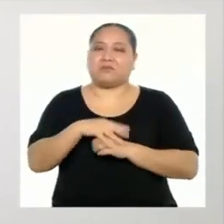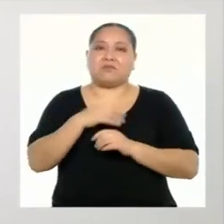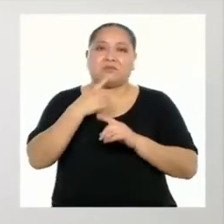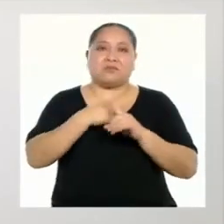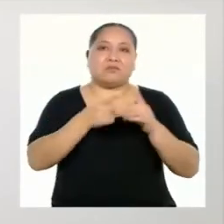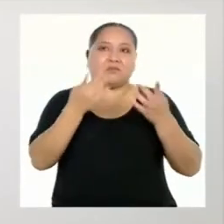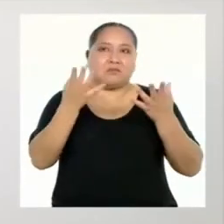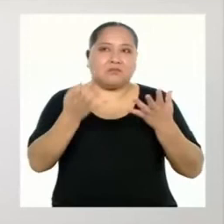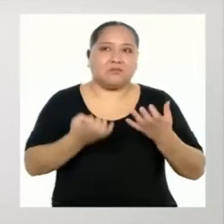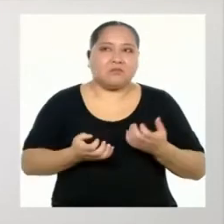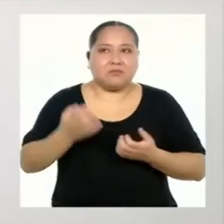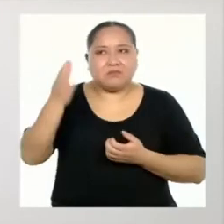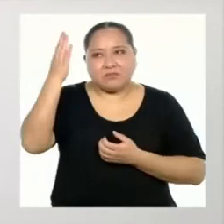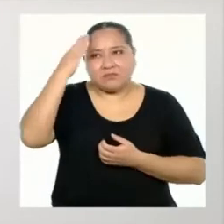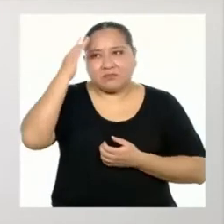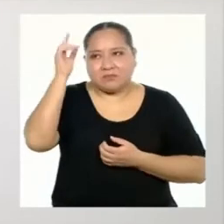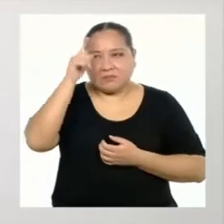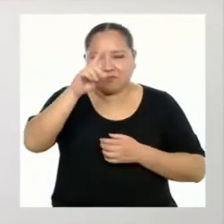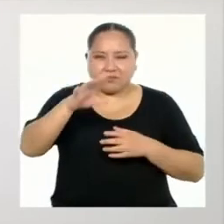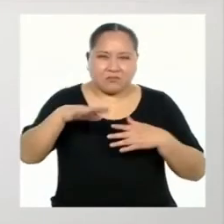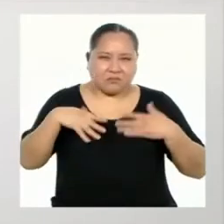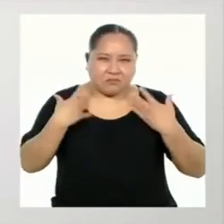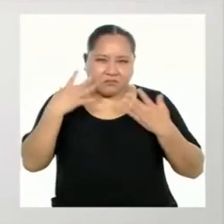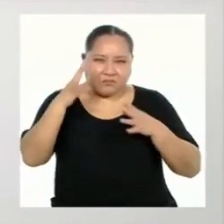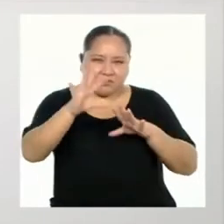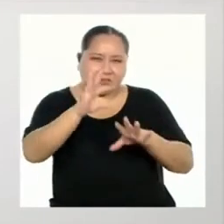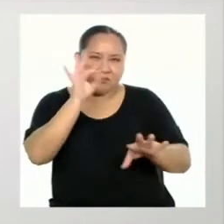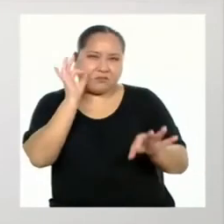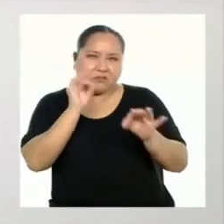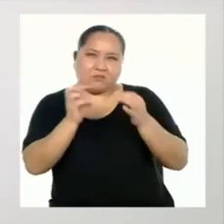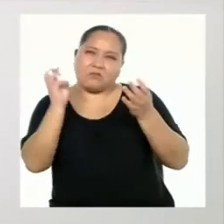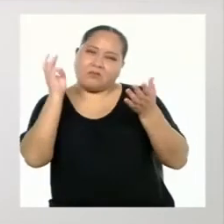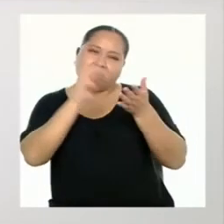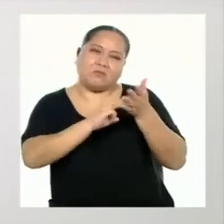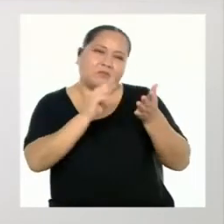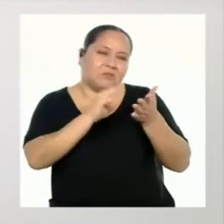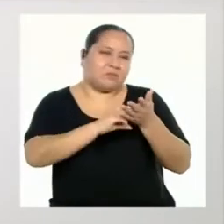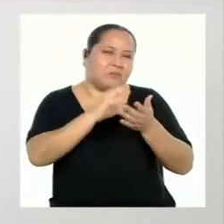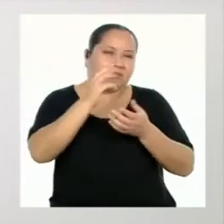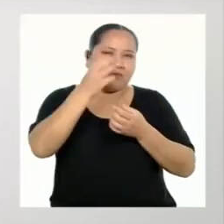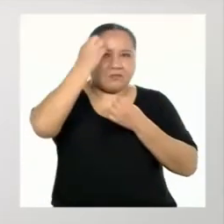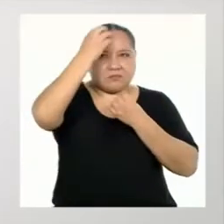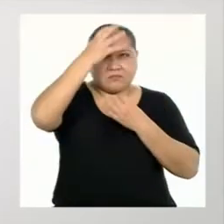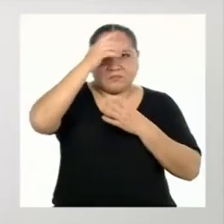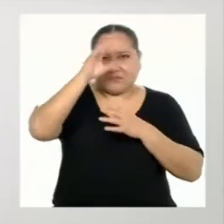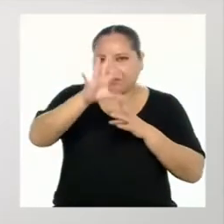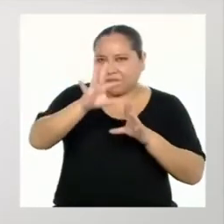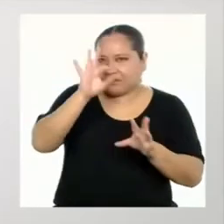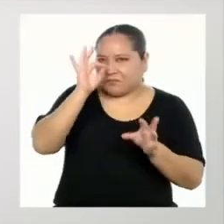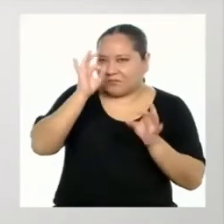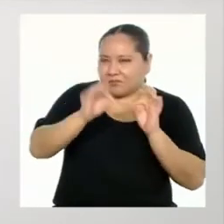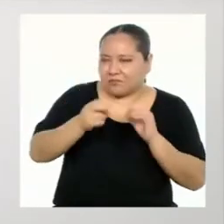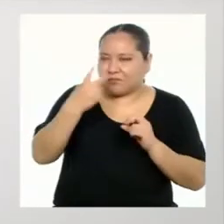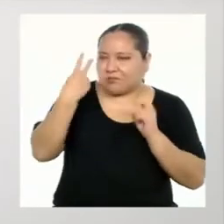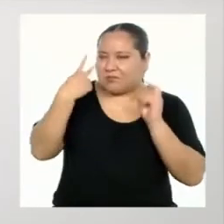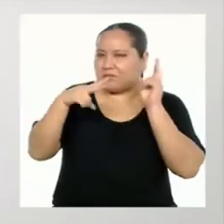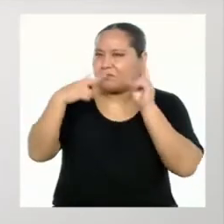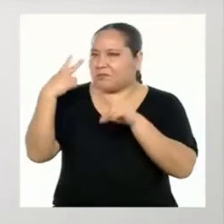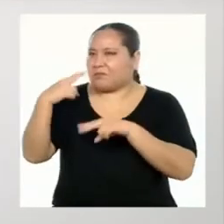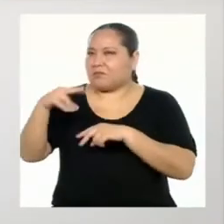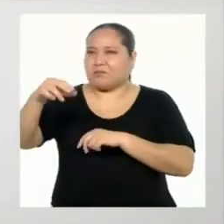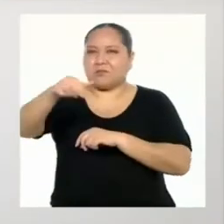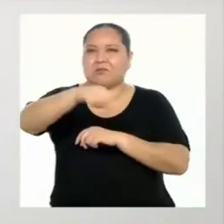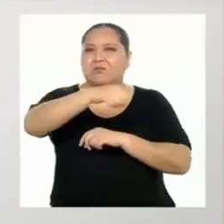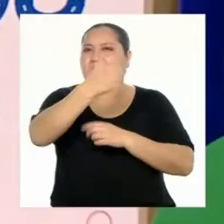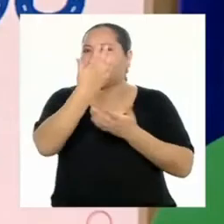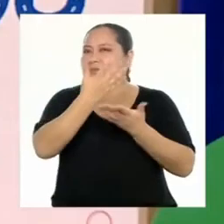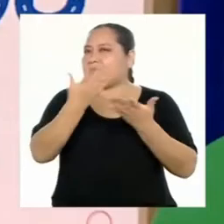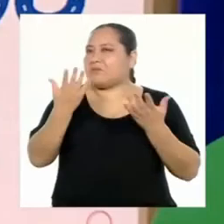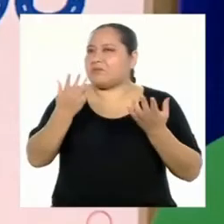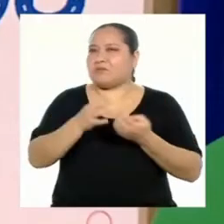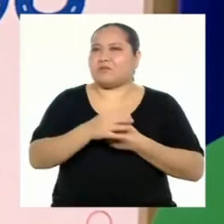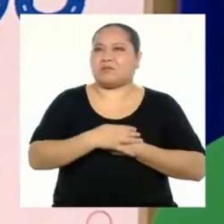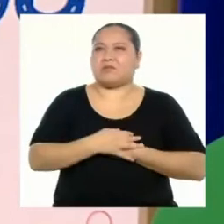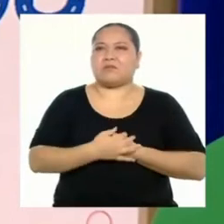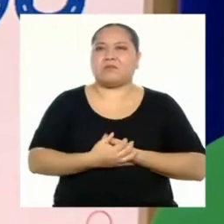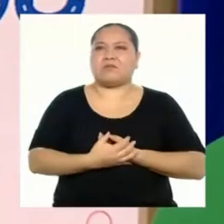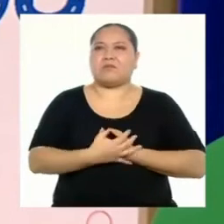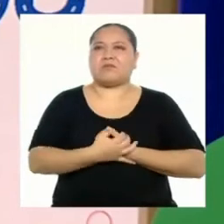pero quisiera saber si pudiste identificar algo más, si descubriste o te diste cuenta de algo.